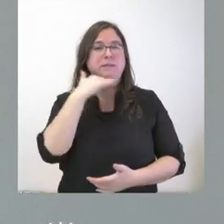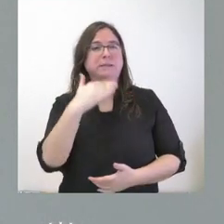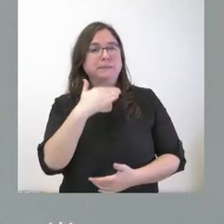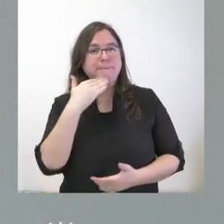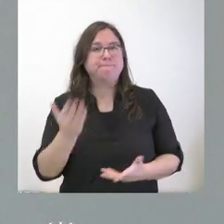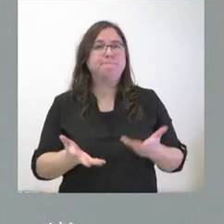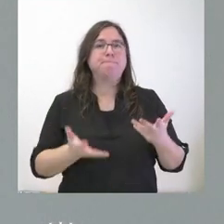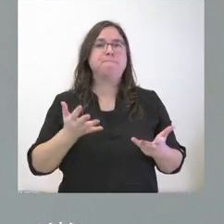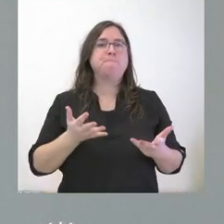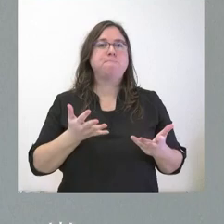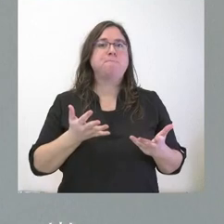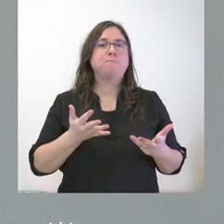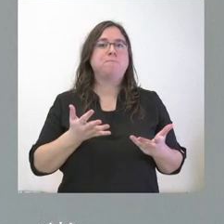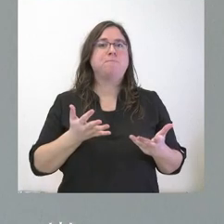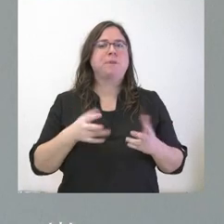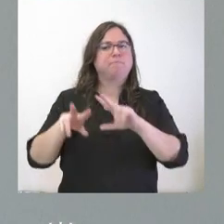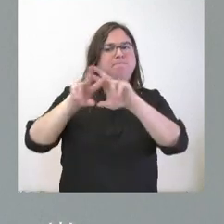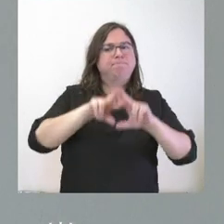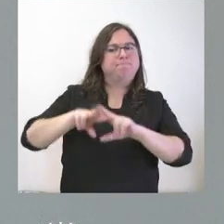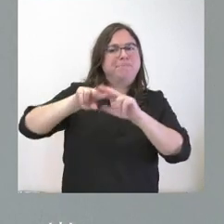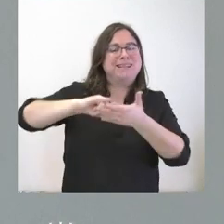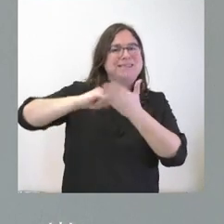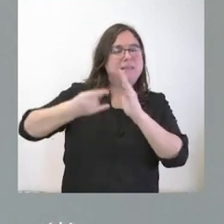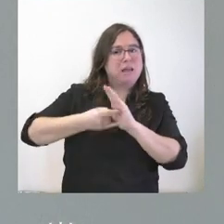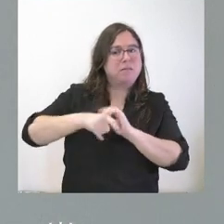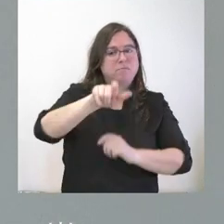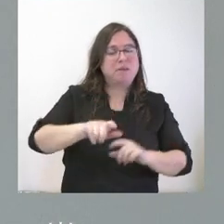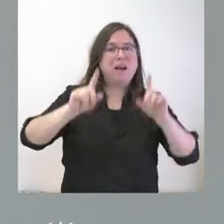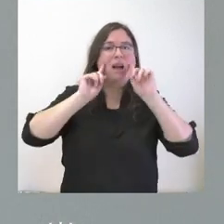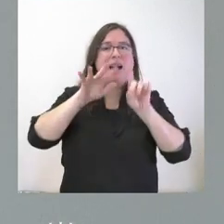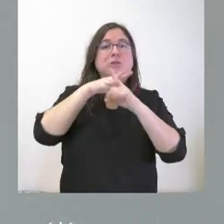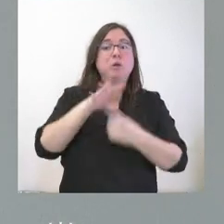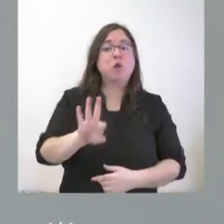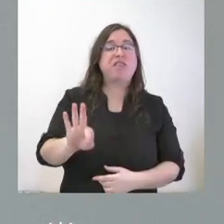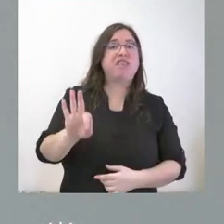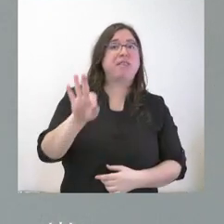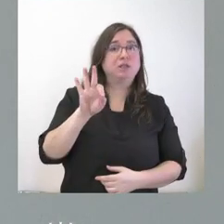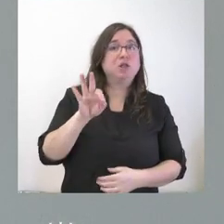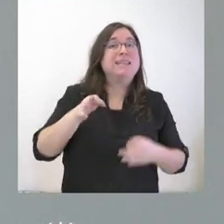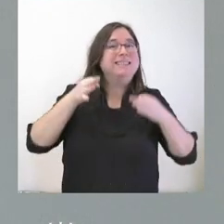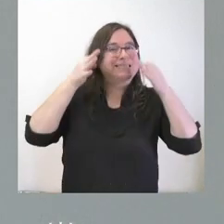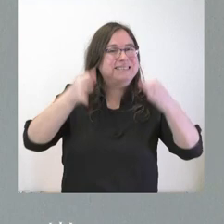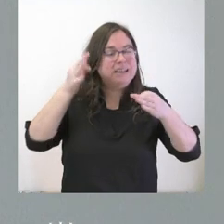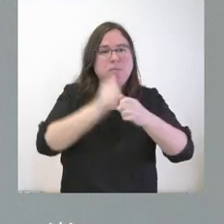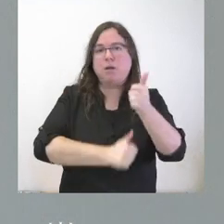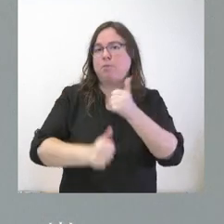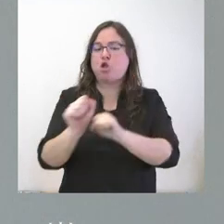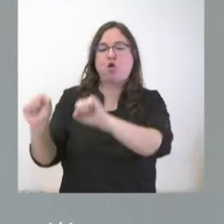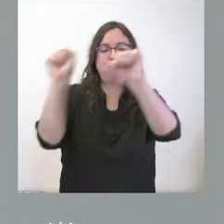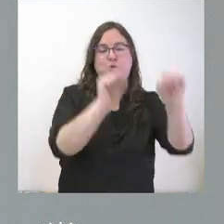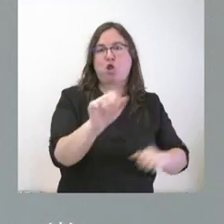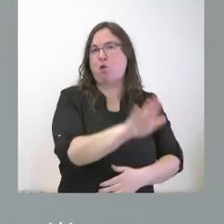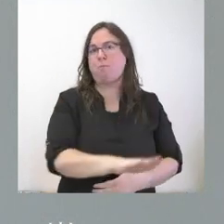de análisis técnico sobre una decisión, siempre impera la protección del menor.